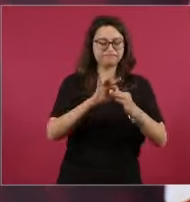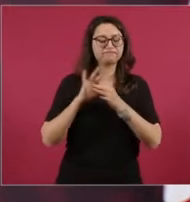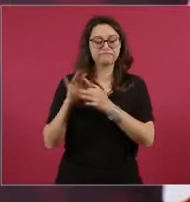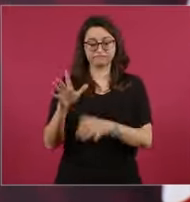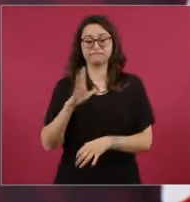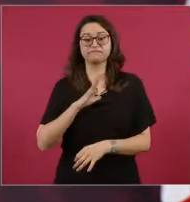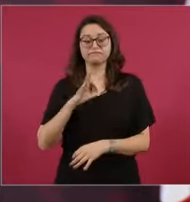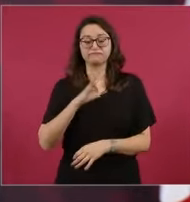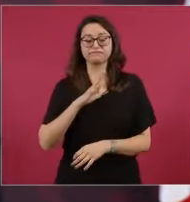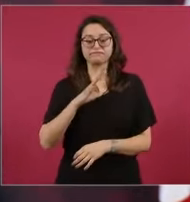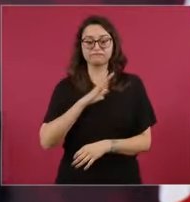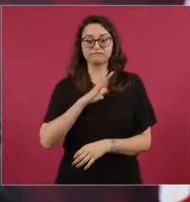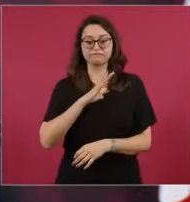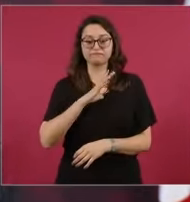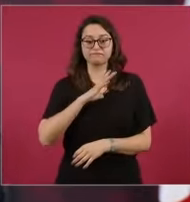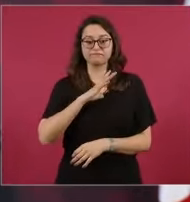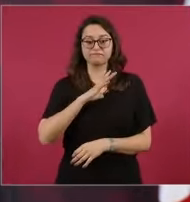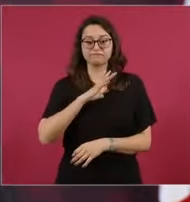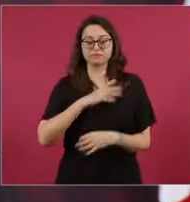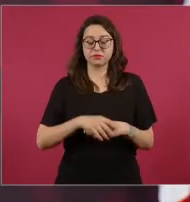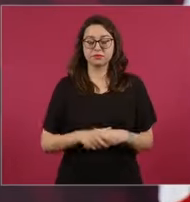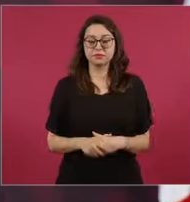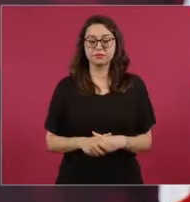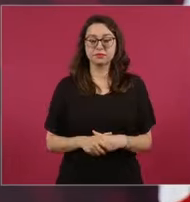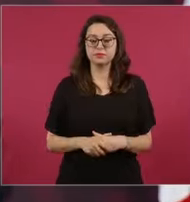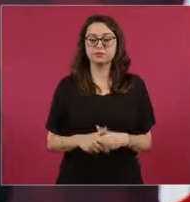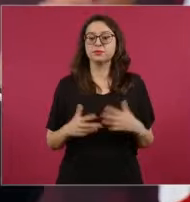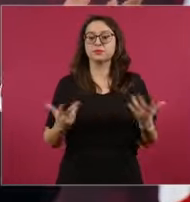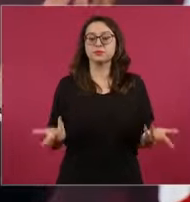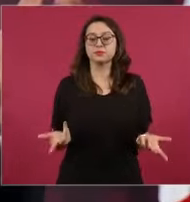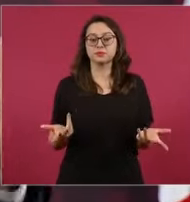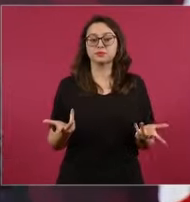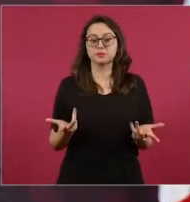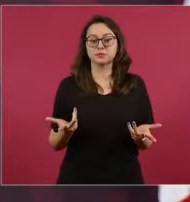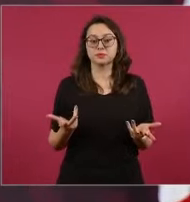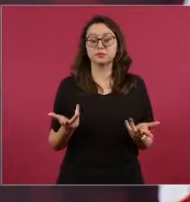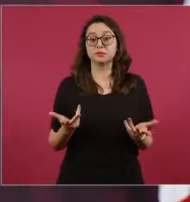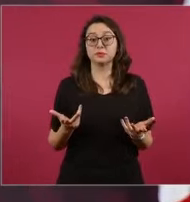No existe la polarización